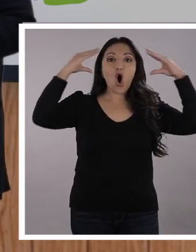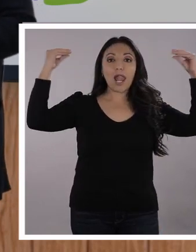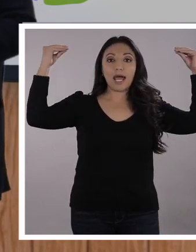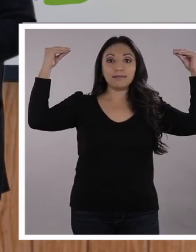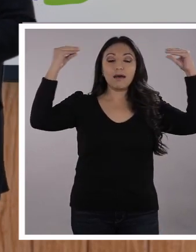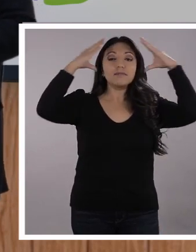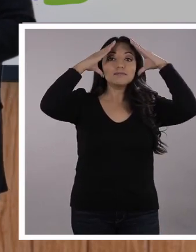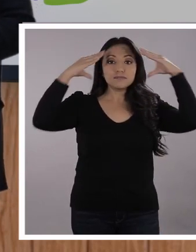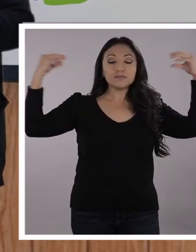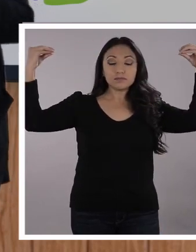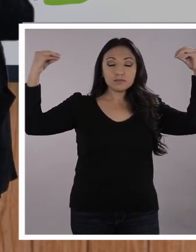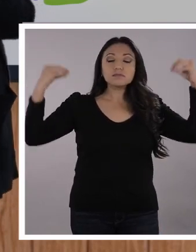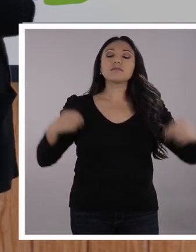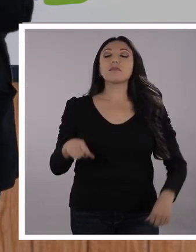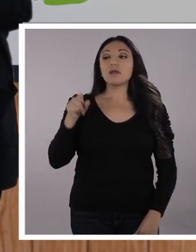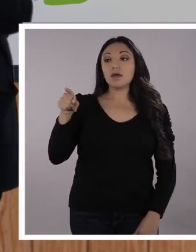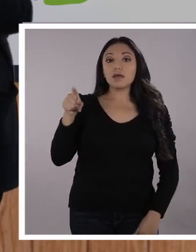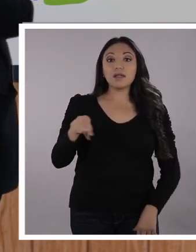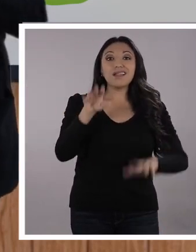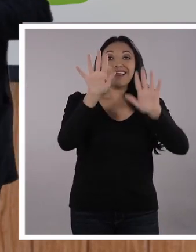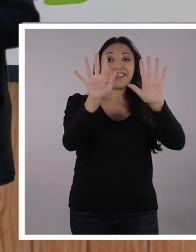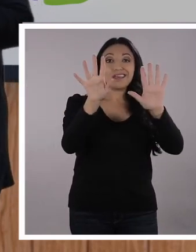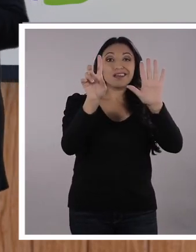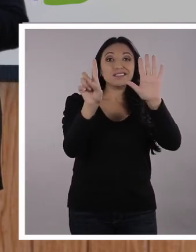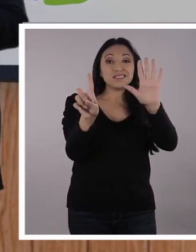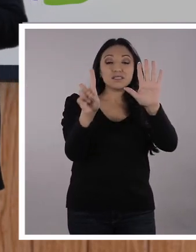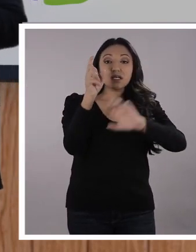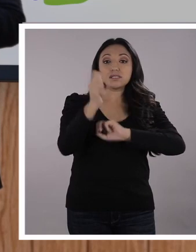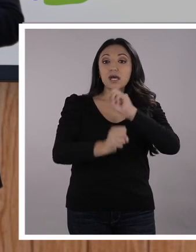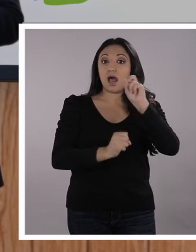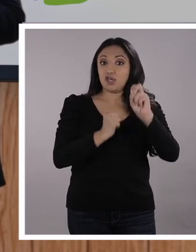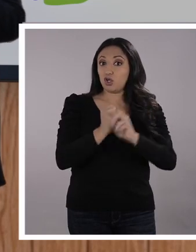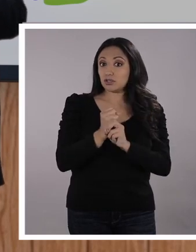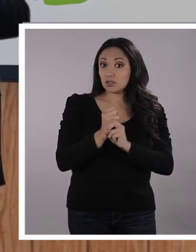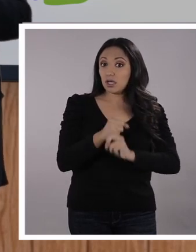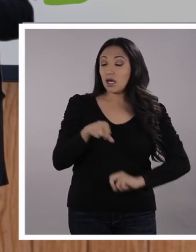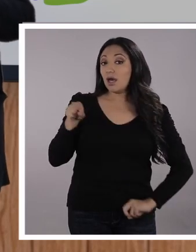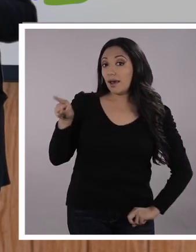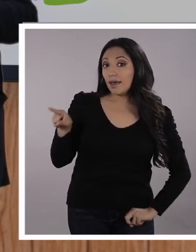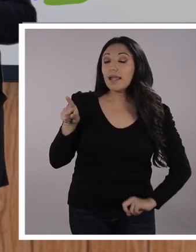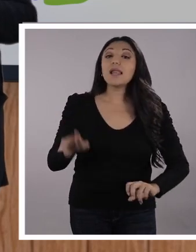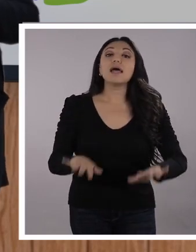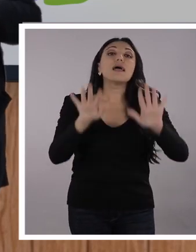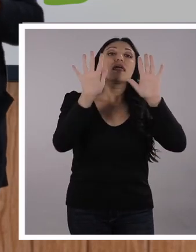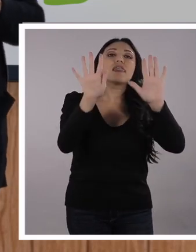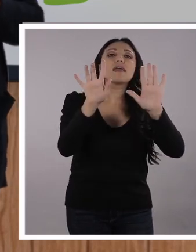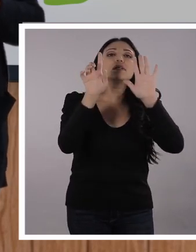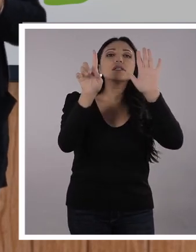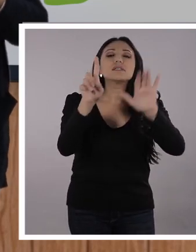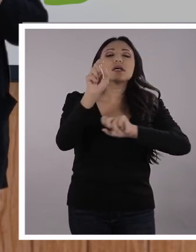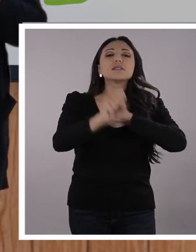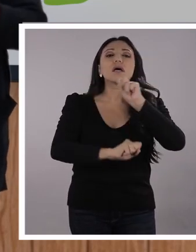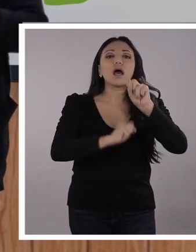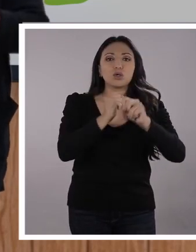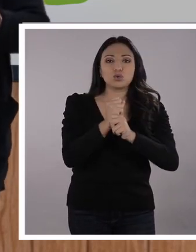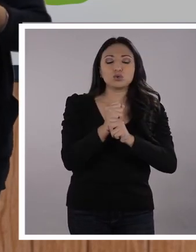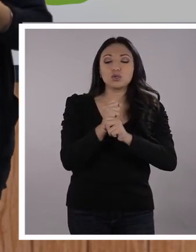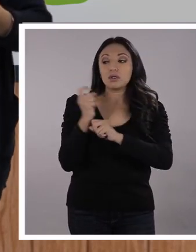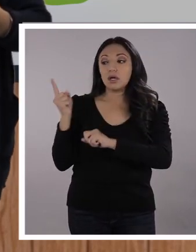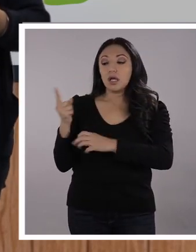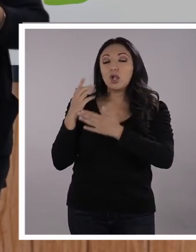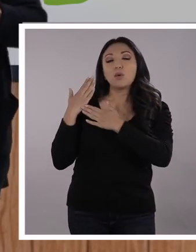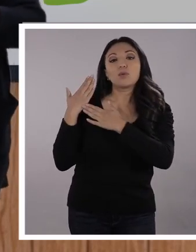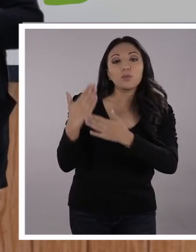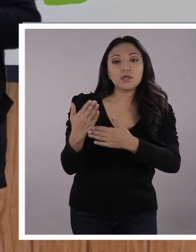procedencia croata que a sus 16 años hace una propuesta,